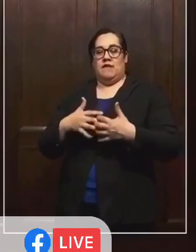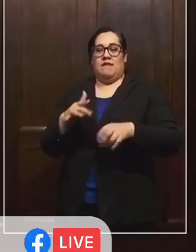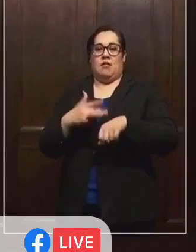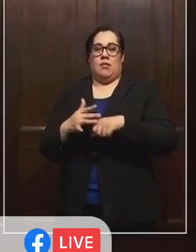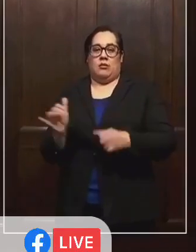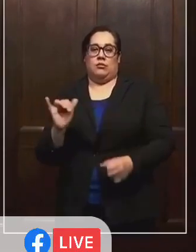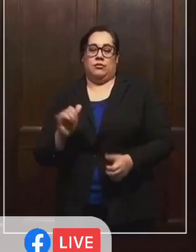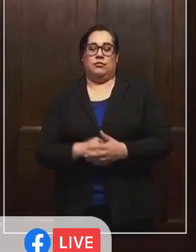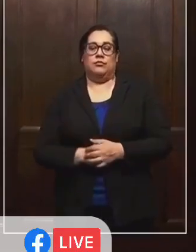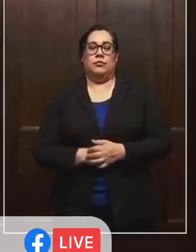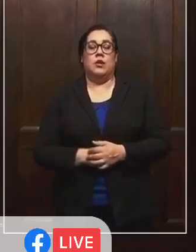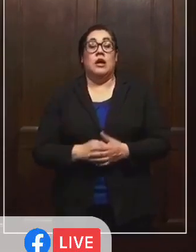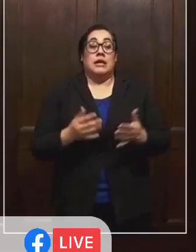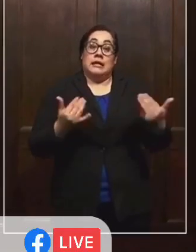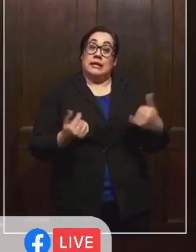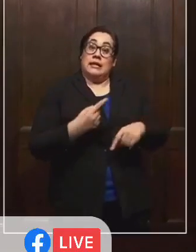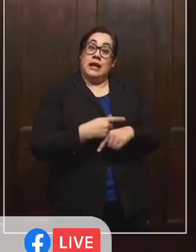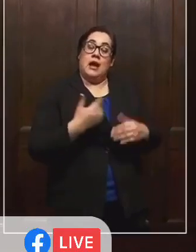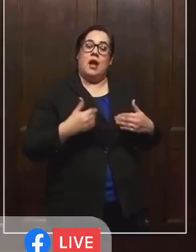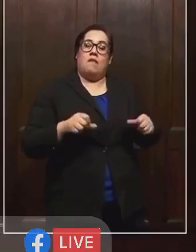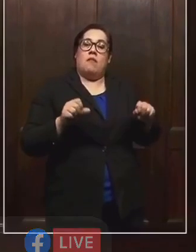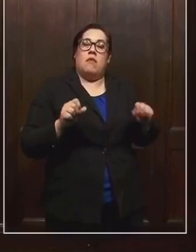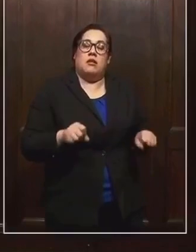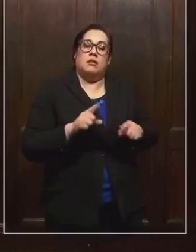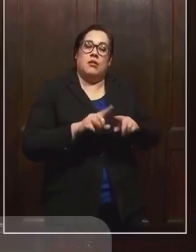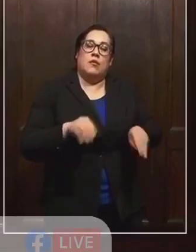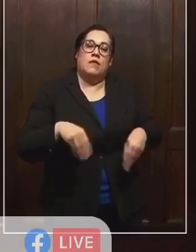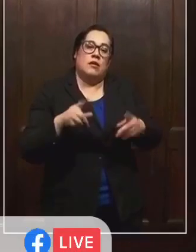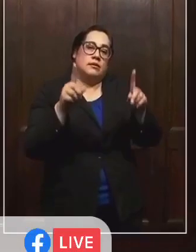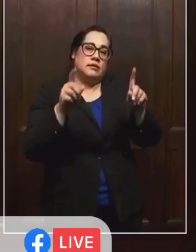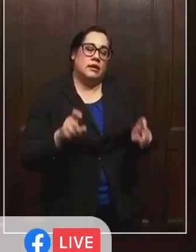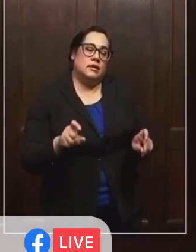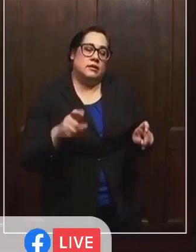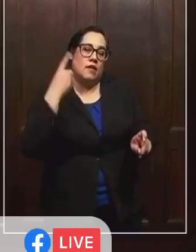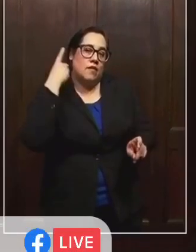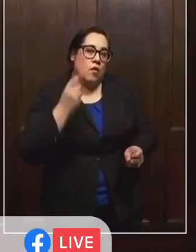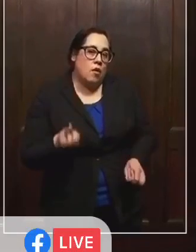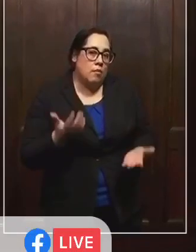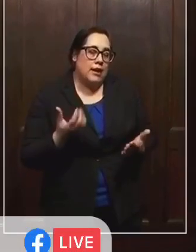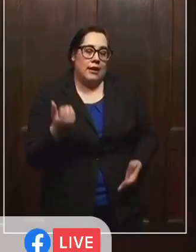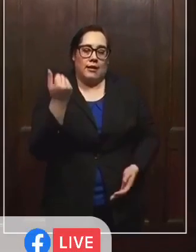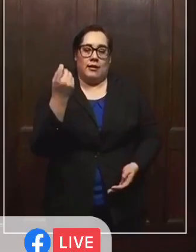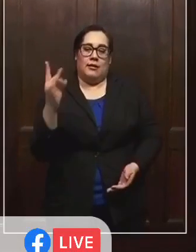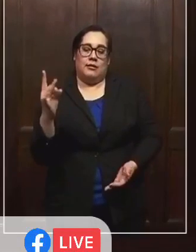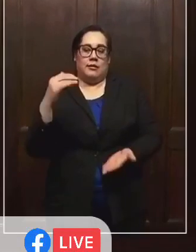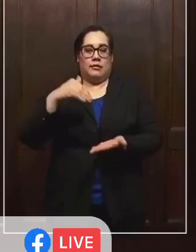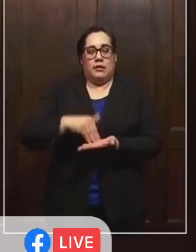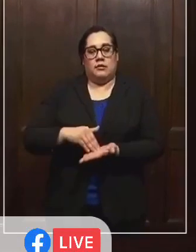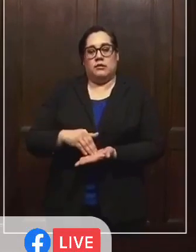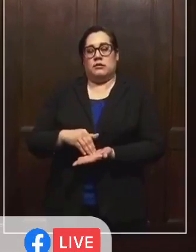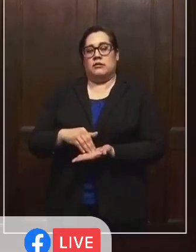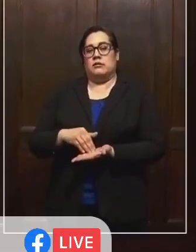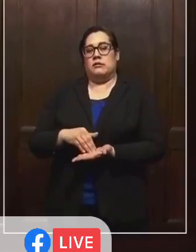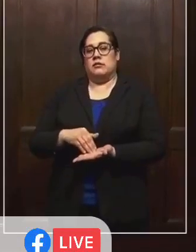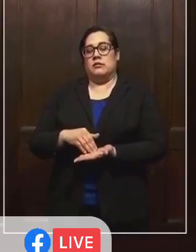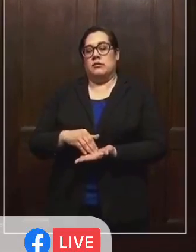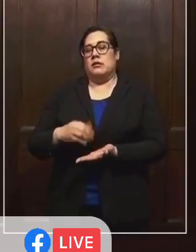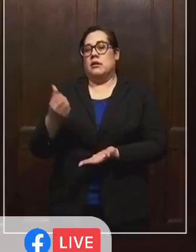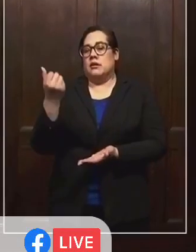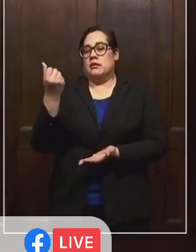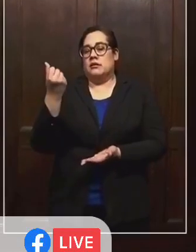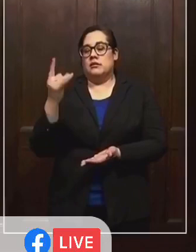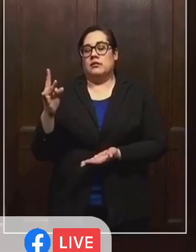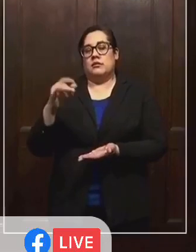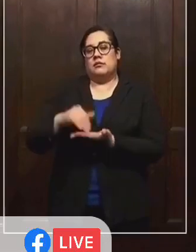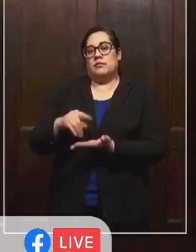Hoy tenemos la capacidad de hacer pruebas a 18,500 personas al día.